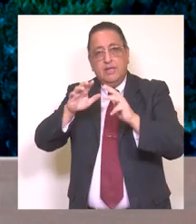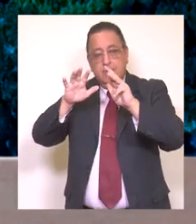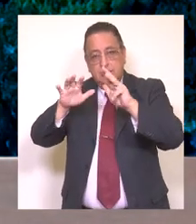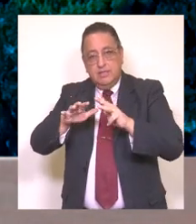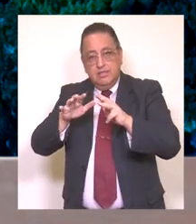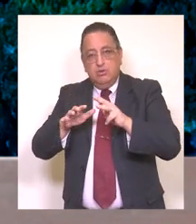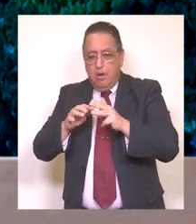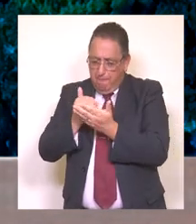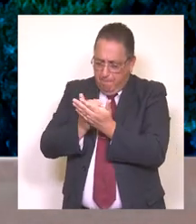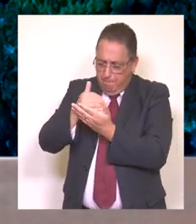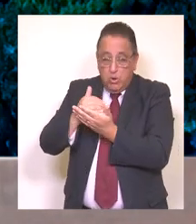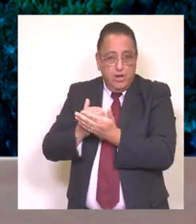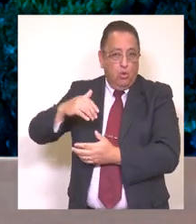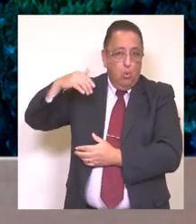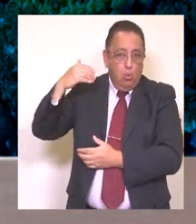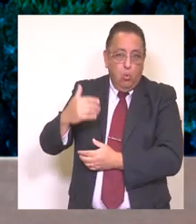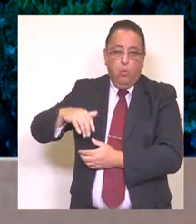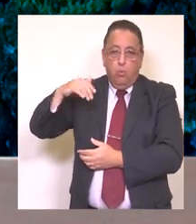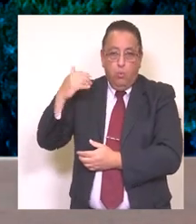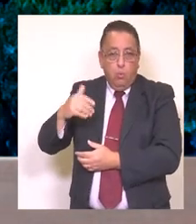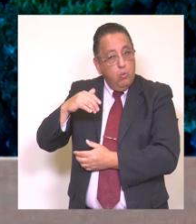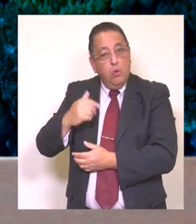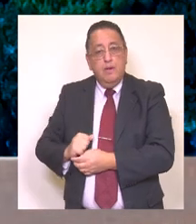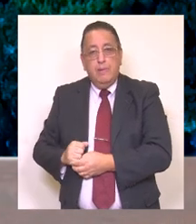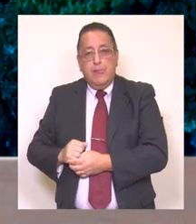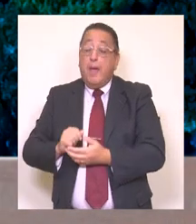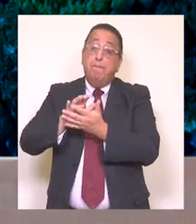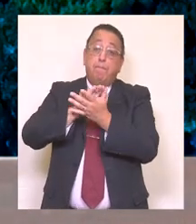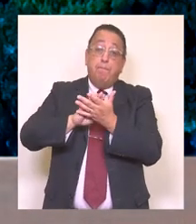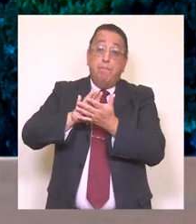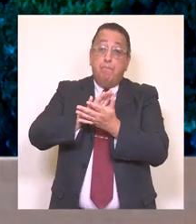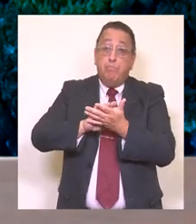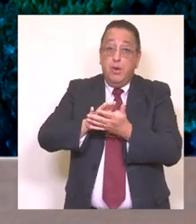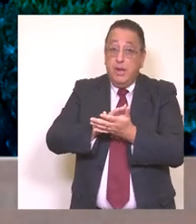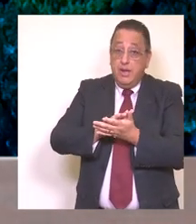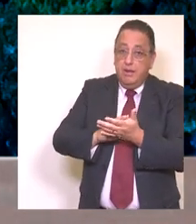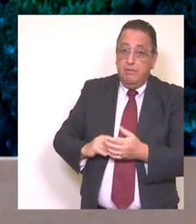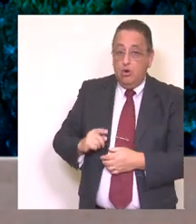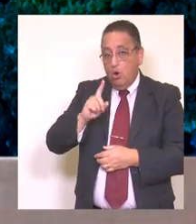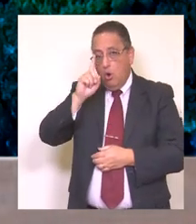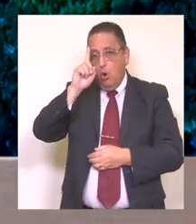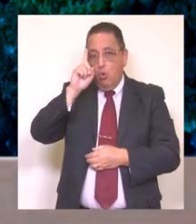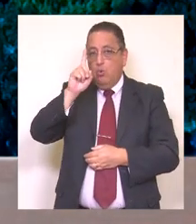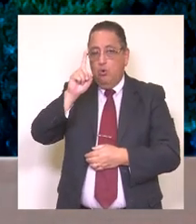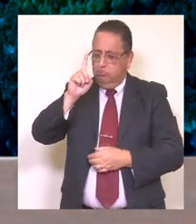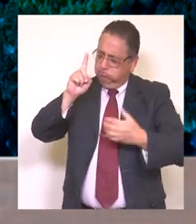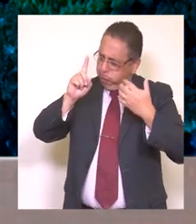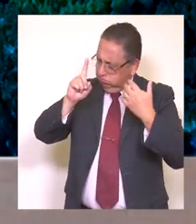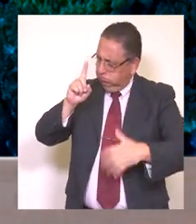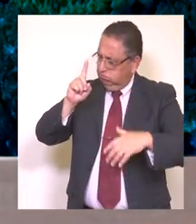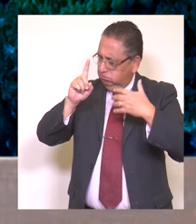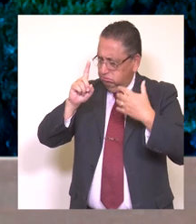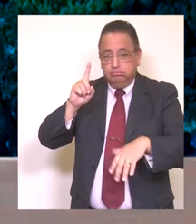2019 importantes proyectos para el desarrollo y bienestar de nuestra comuna. Destacar, entre ellos,